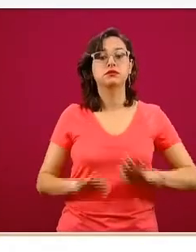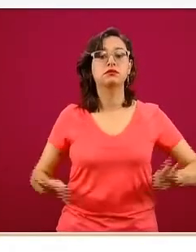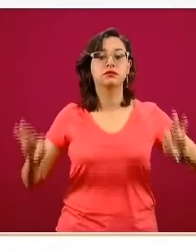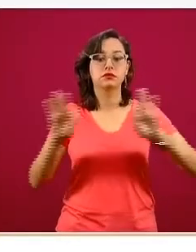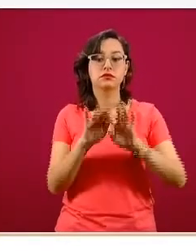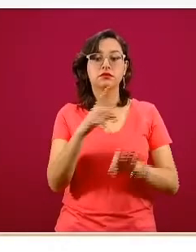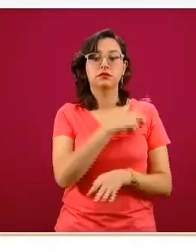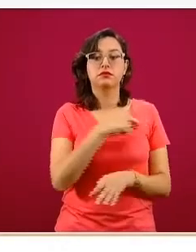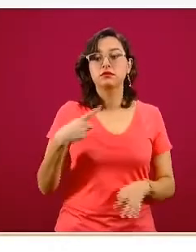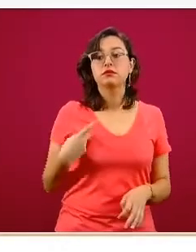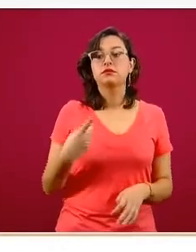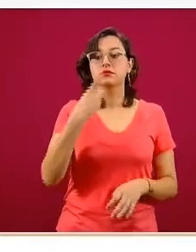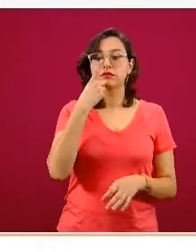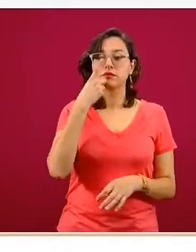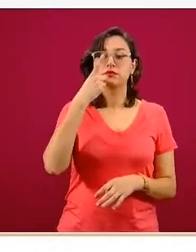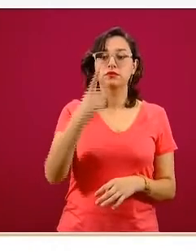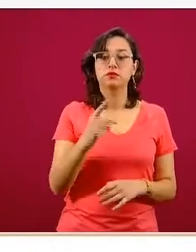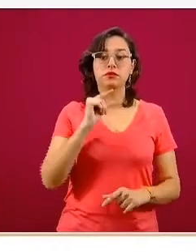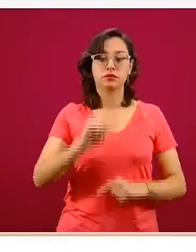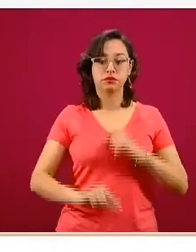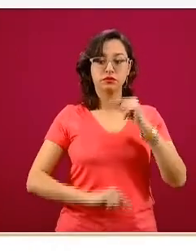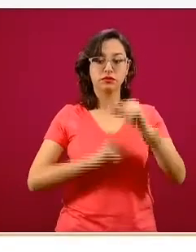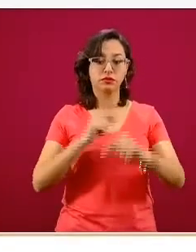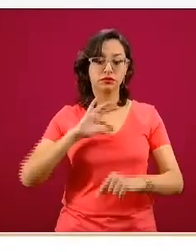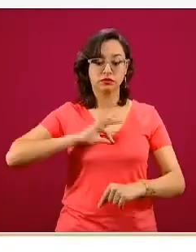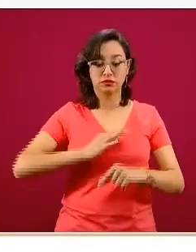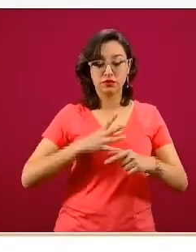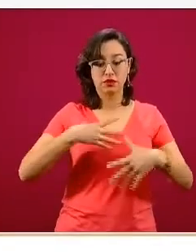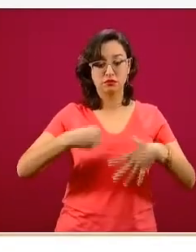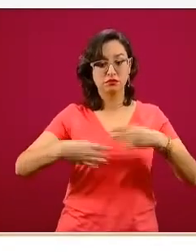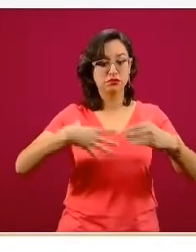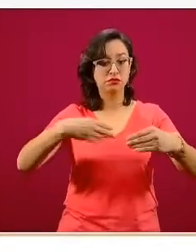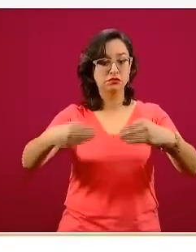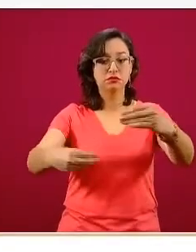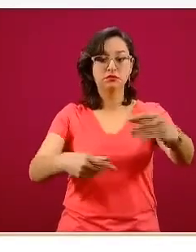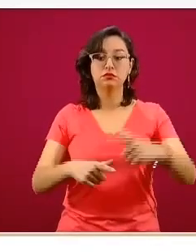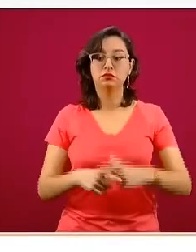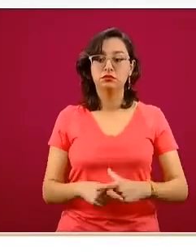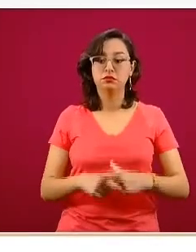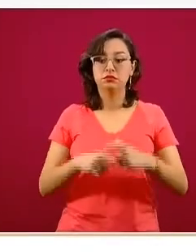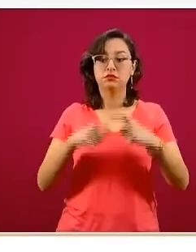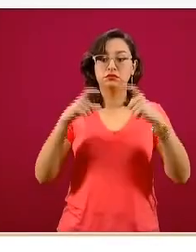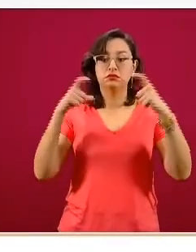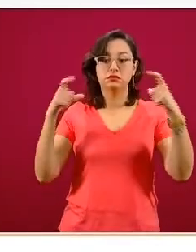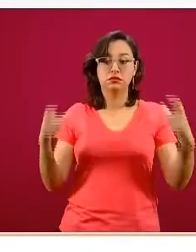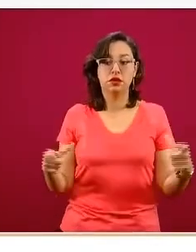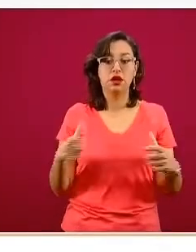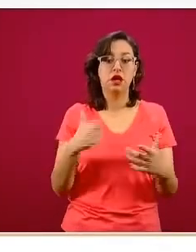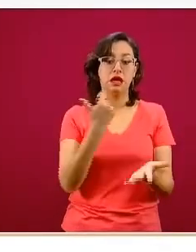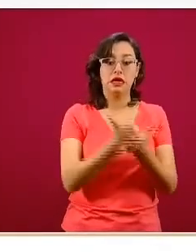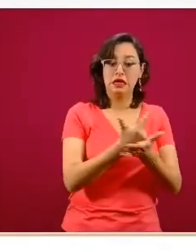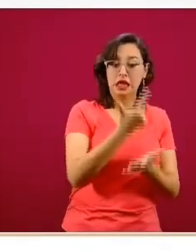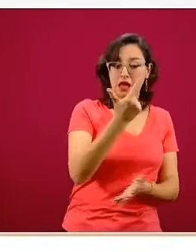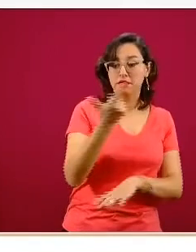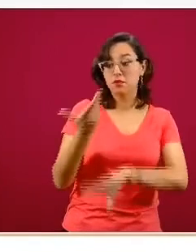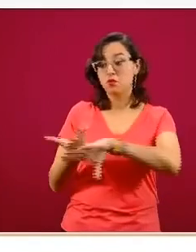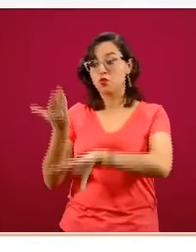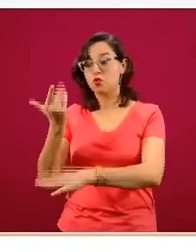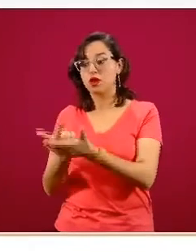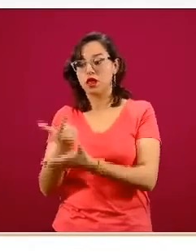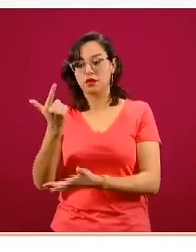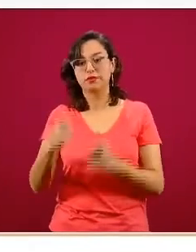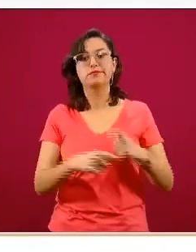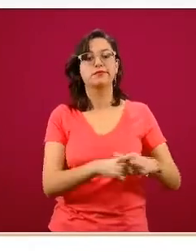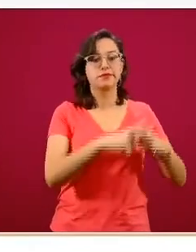mencionar que en la medida de que se incrementen los casos, esto hará que los casos graves y los casos críticos también se